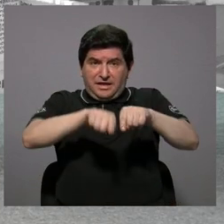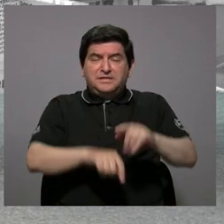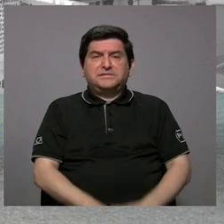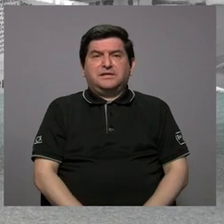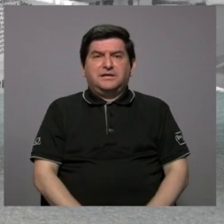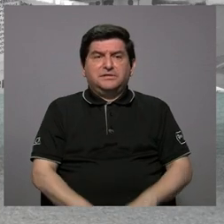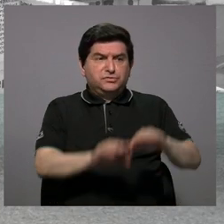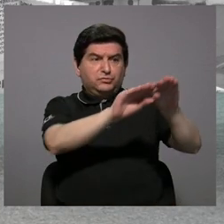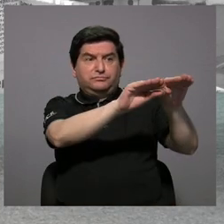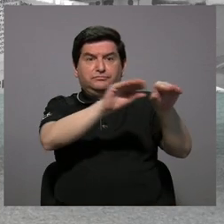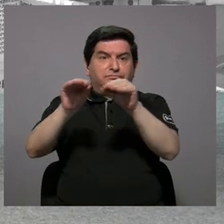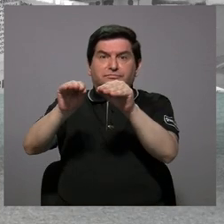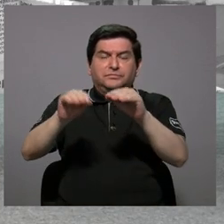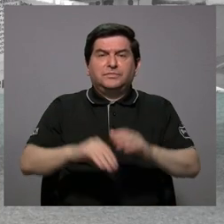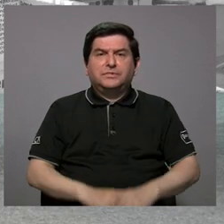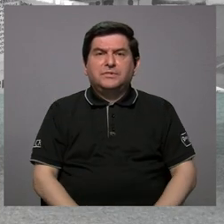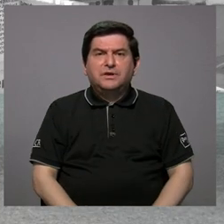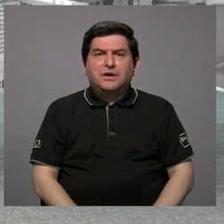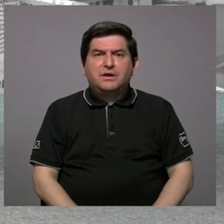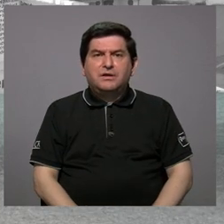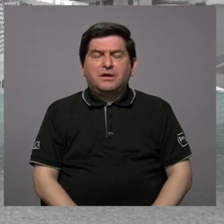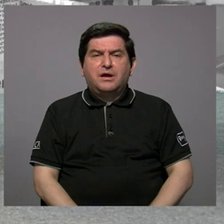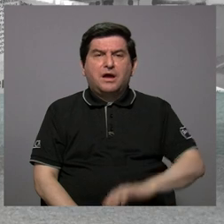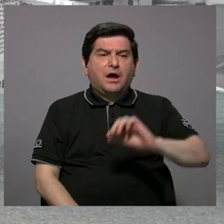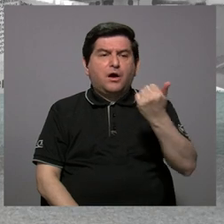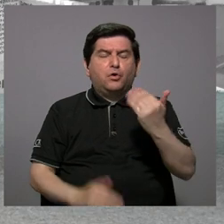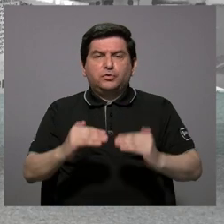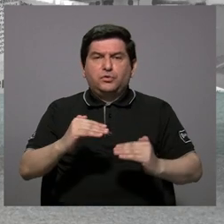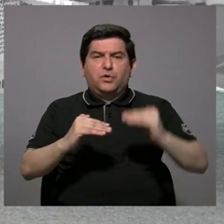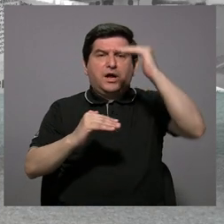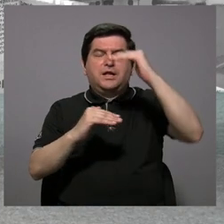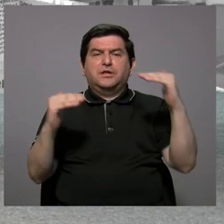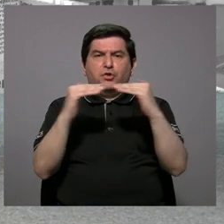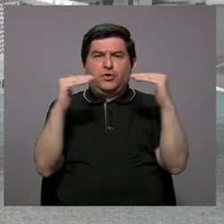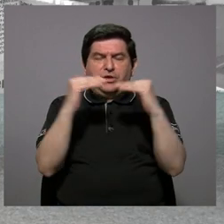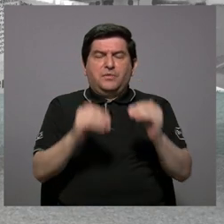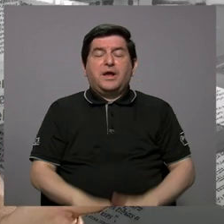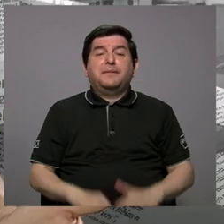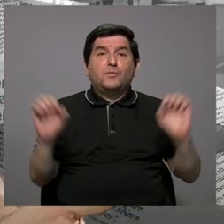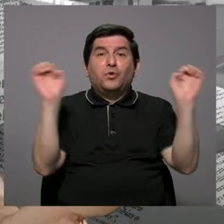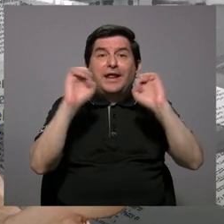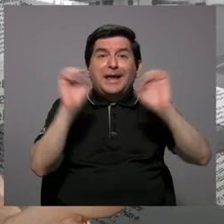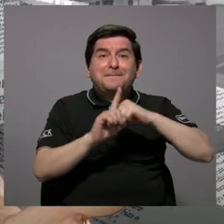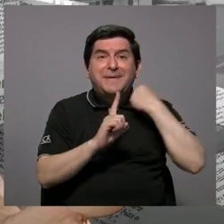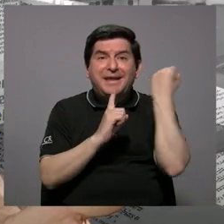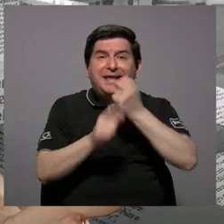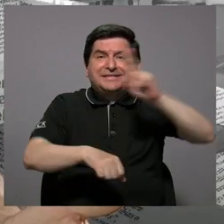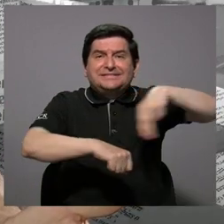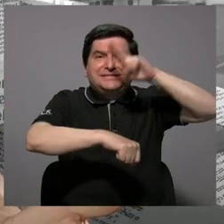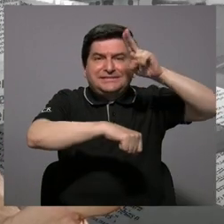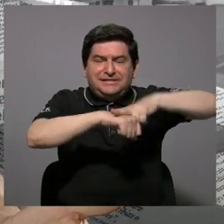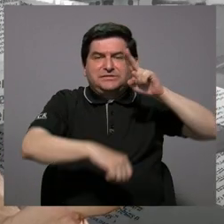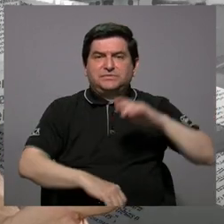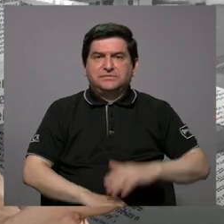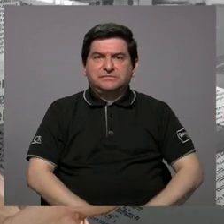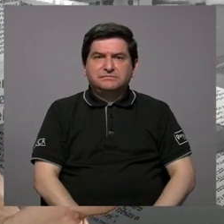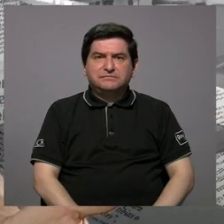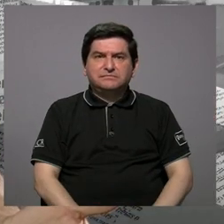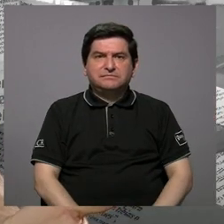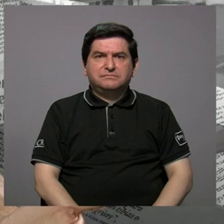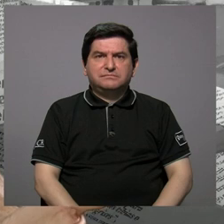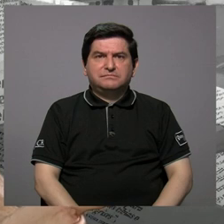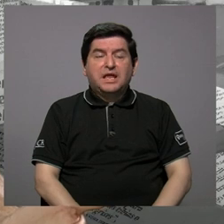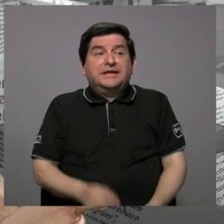trasladara a una instancia más alta hasta considerarse una emergencia nacional y